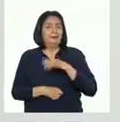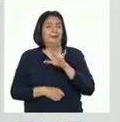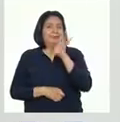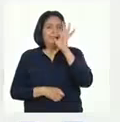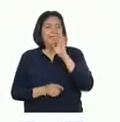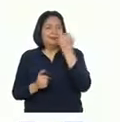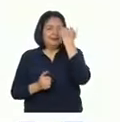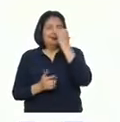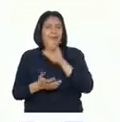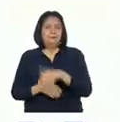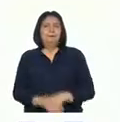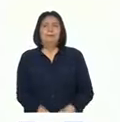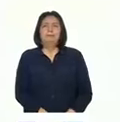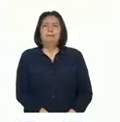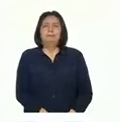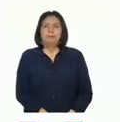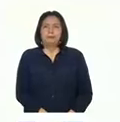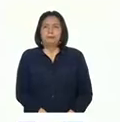principales.